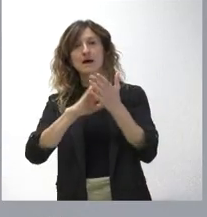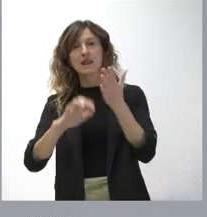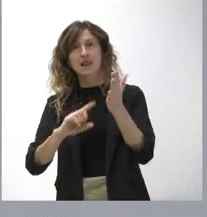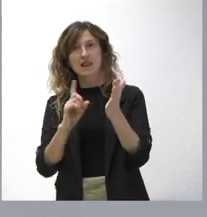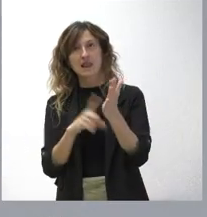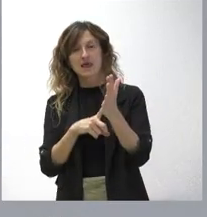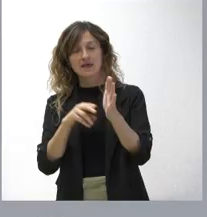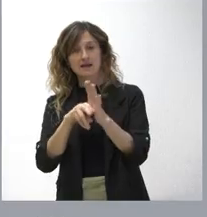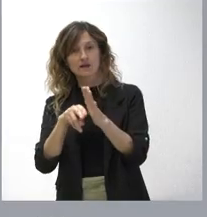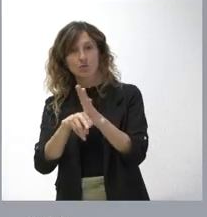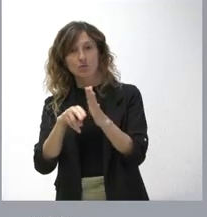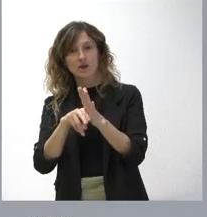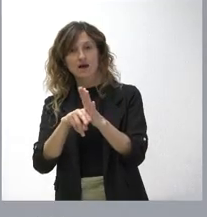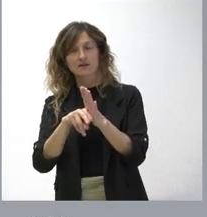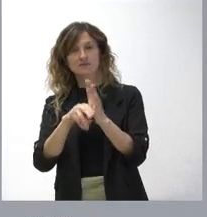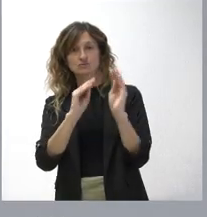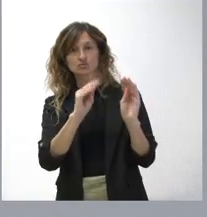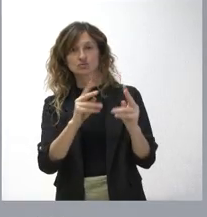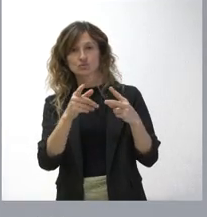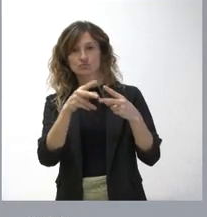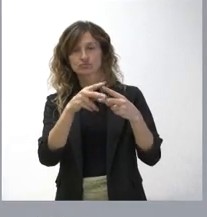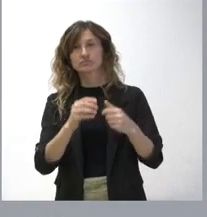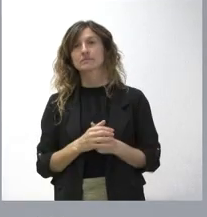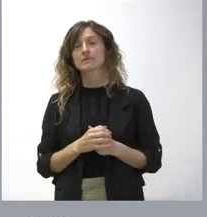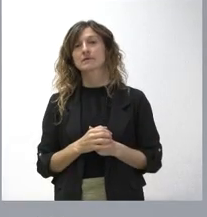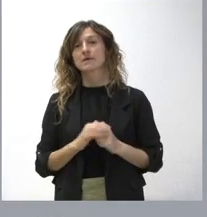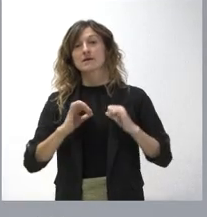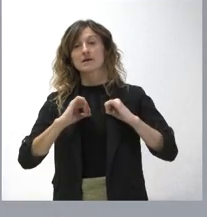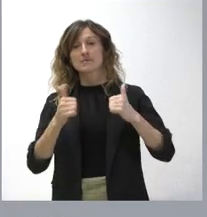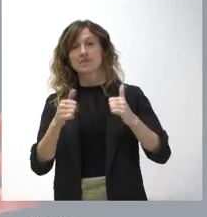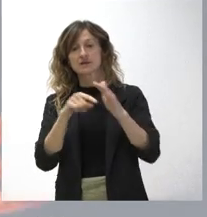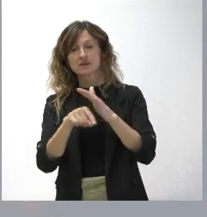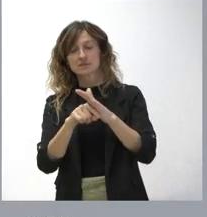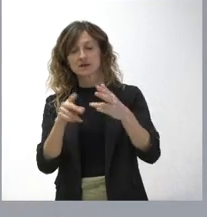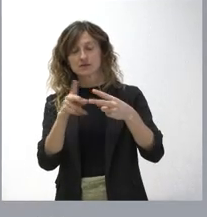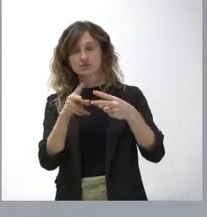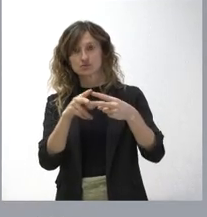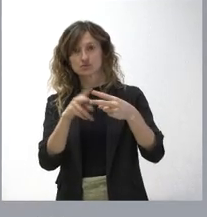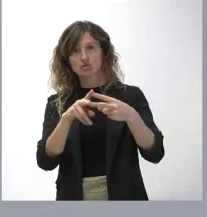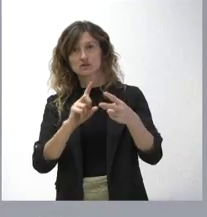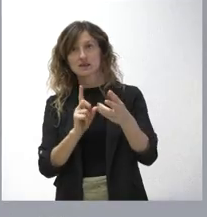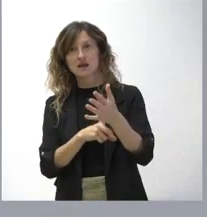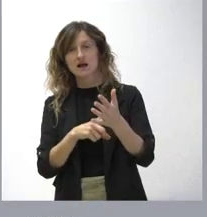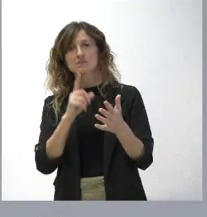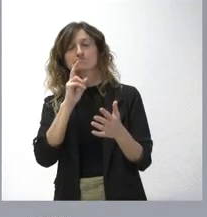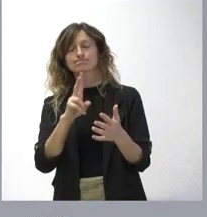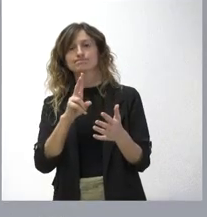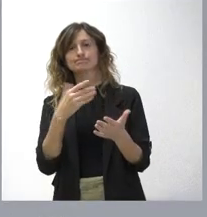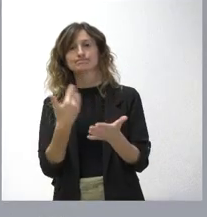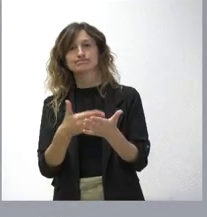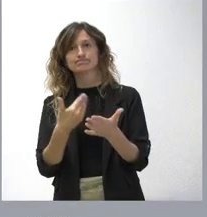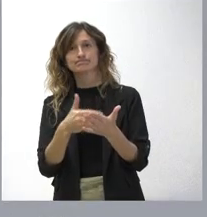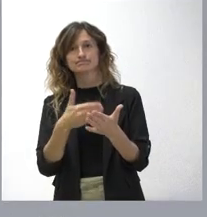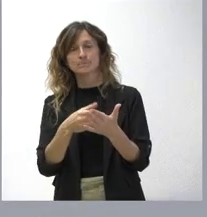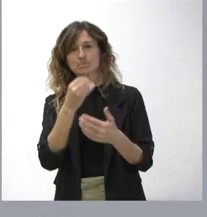que regulara estos cuerpos y escalas. Y, al comenzar la tramitación y gestión de estos dos textos legales, se comprobó que era mucho